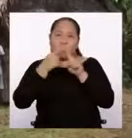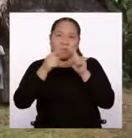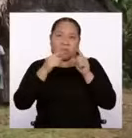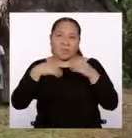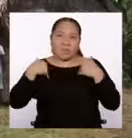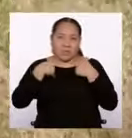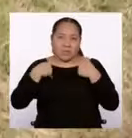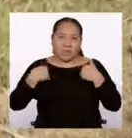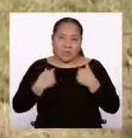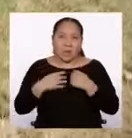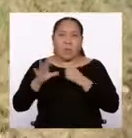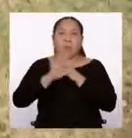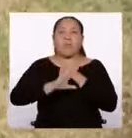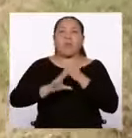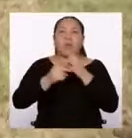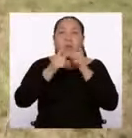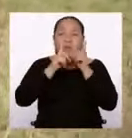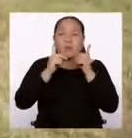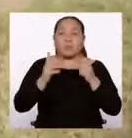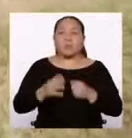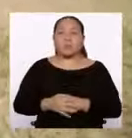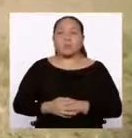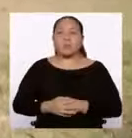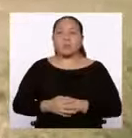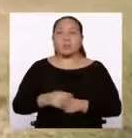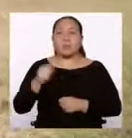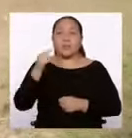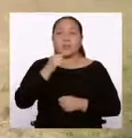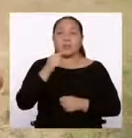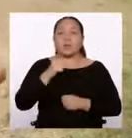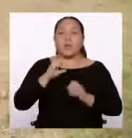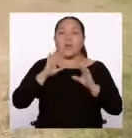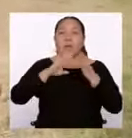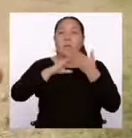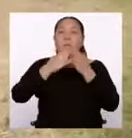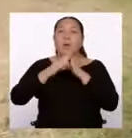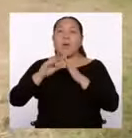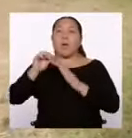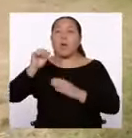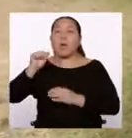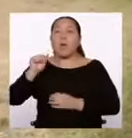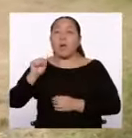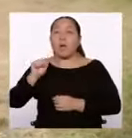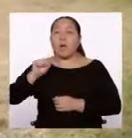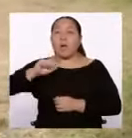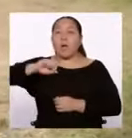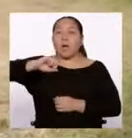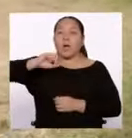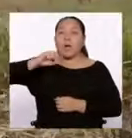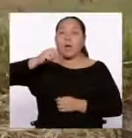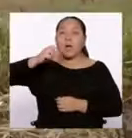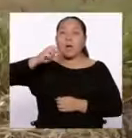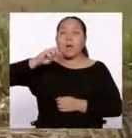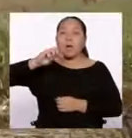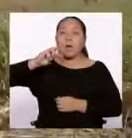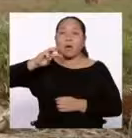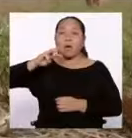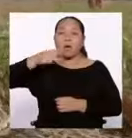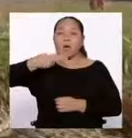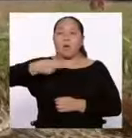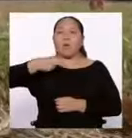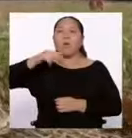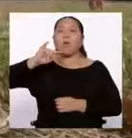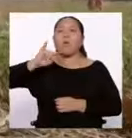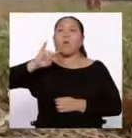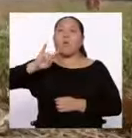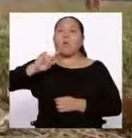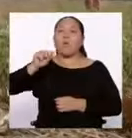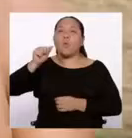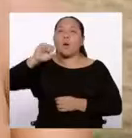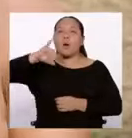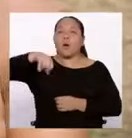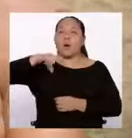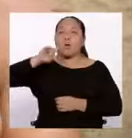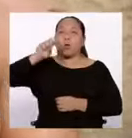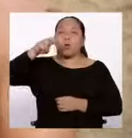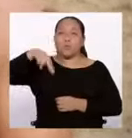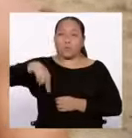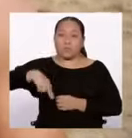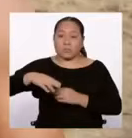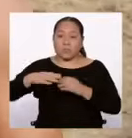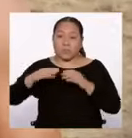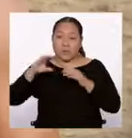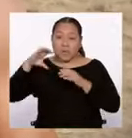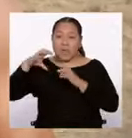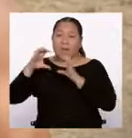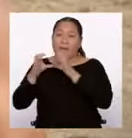El pueblo Aguajún, también conocido con el nombre de Aguaruna, es después de la Ayaninka, la comunidad